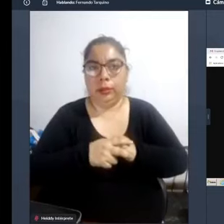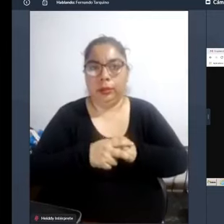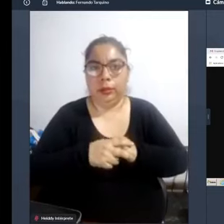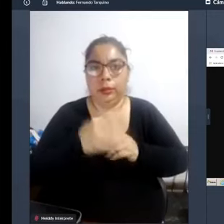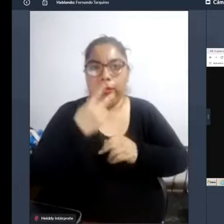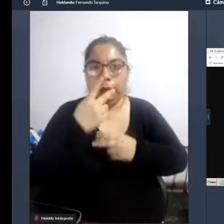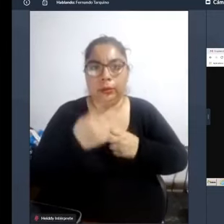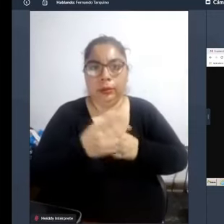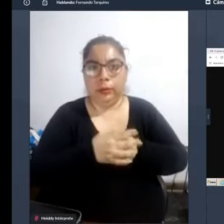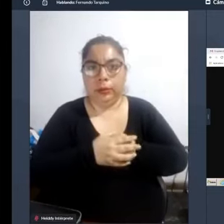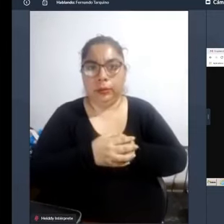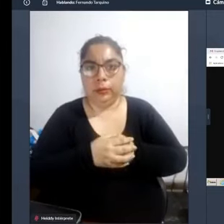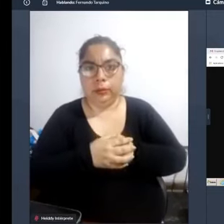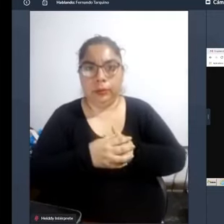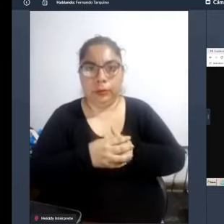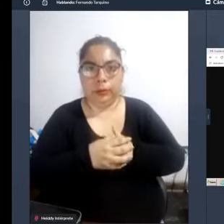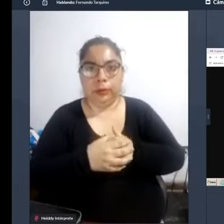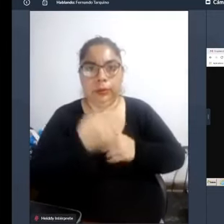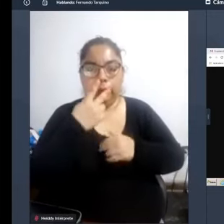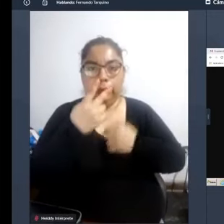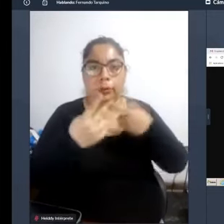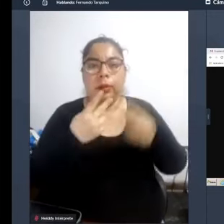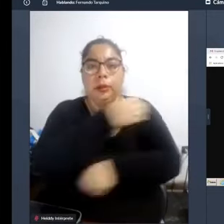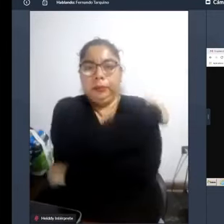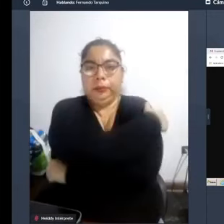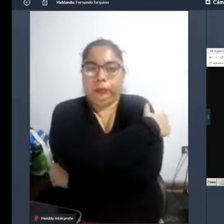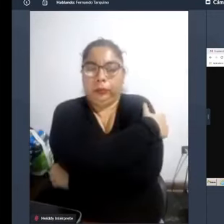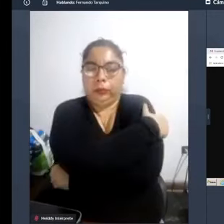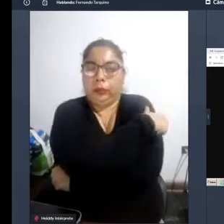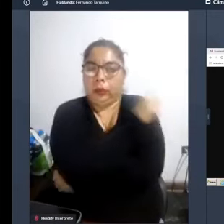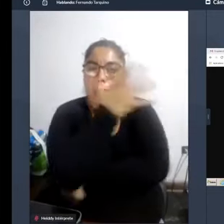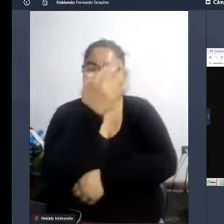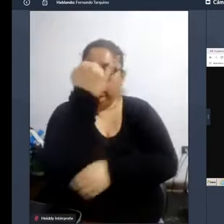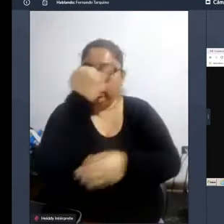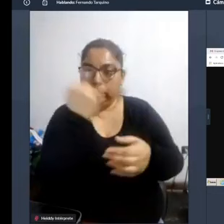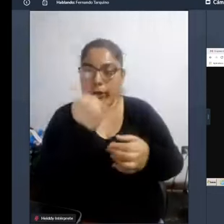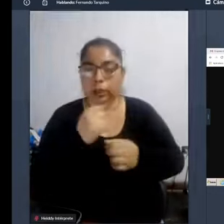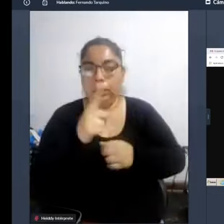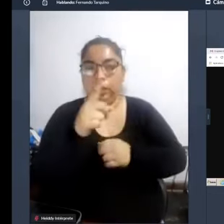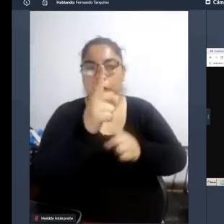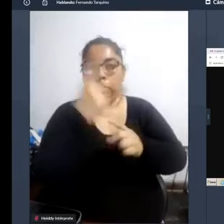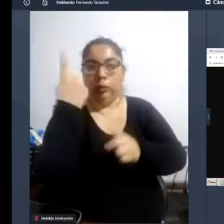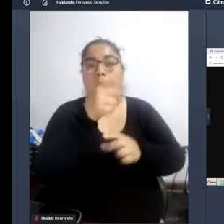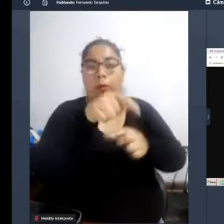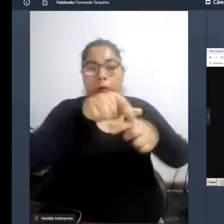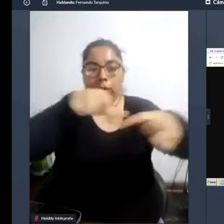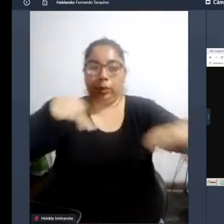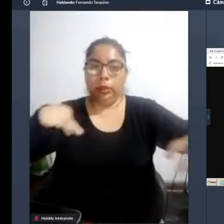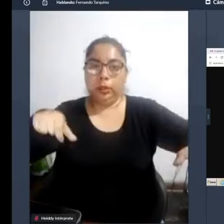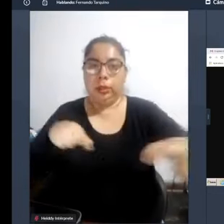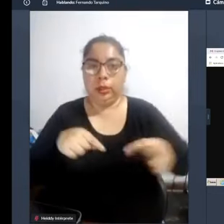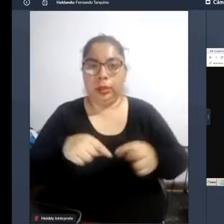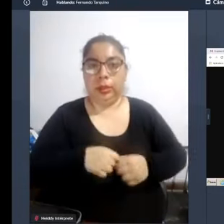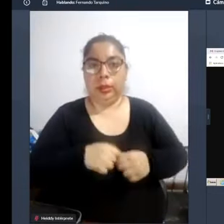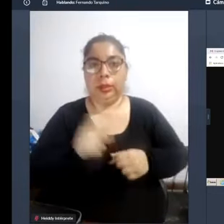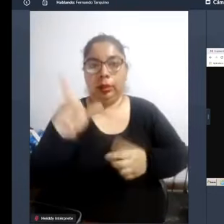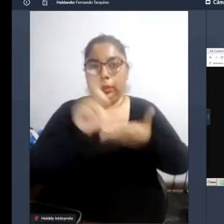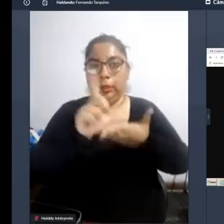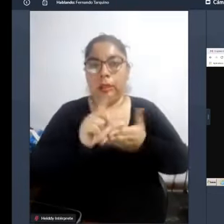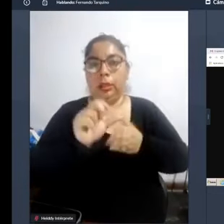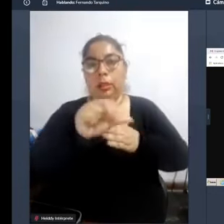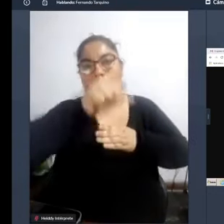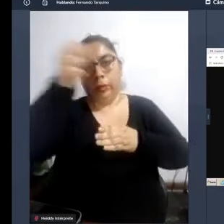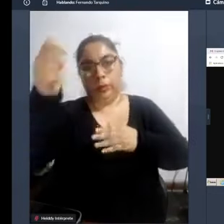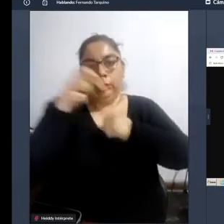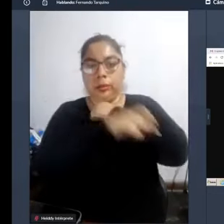pésimamente difundadas o en todo caso no están diseñadas simplemente están ocupando un carril en las calles de Lima y del resto de la